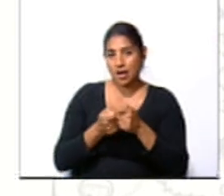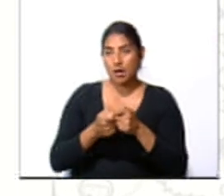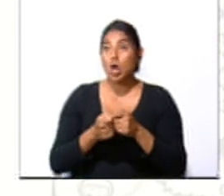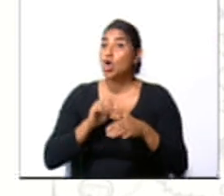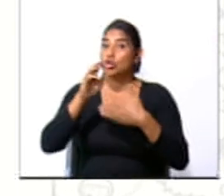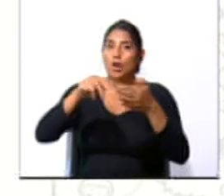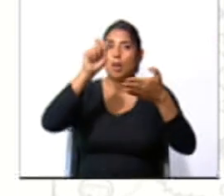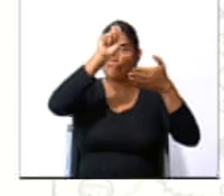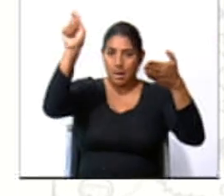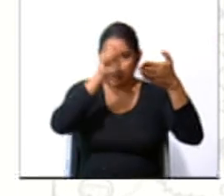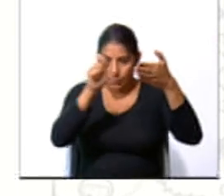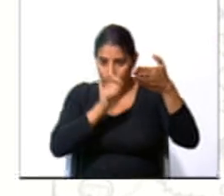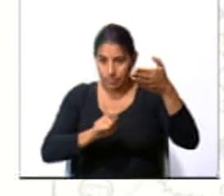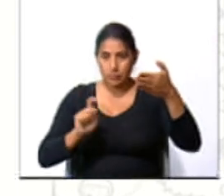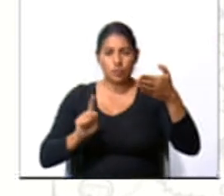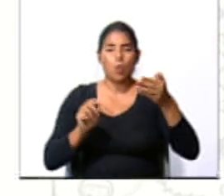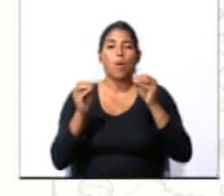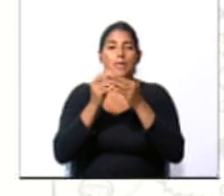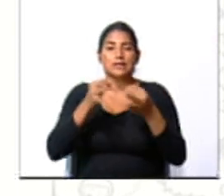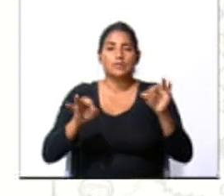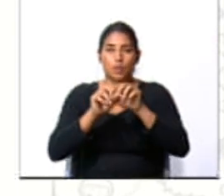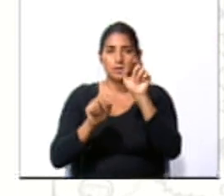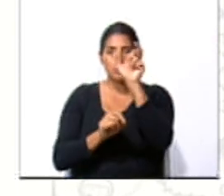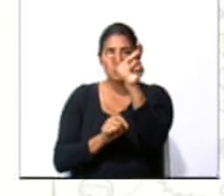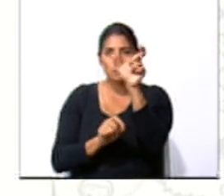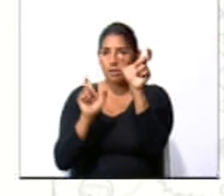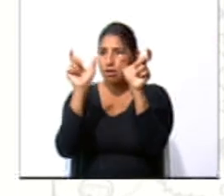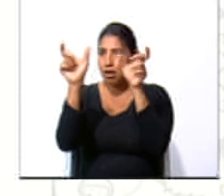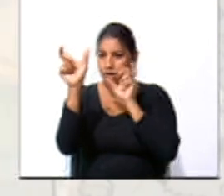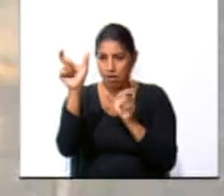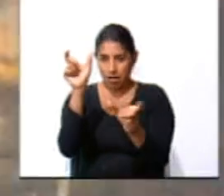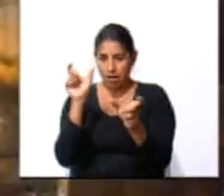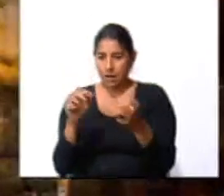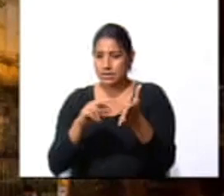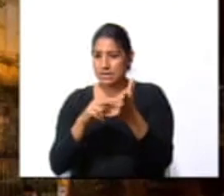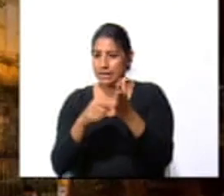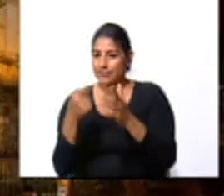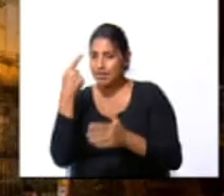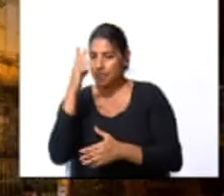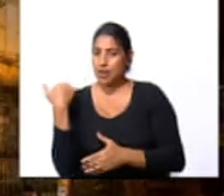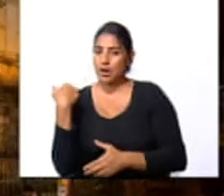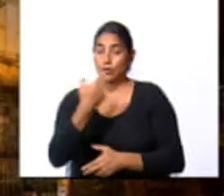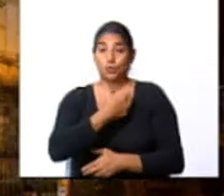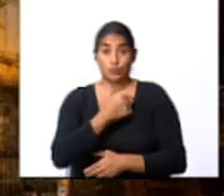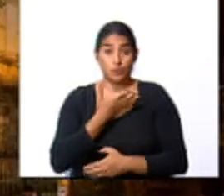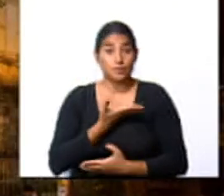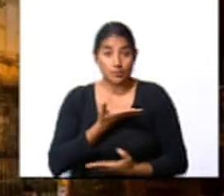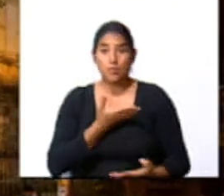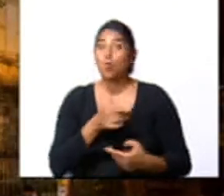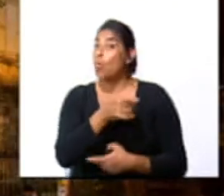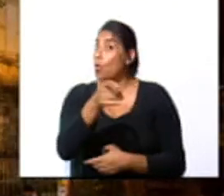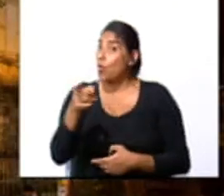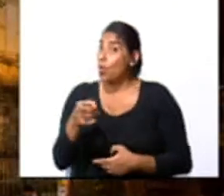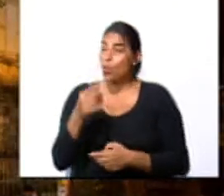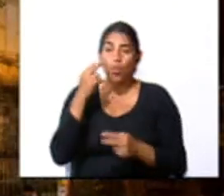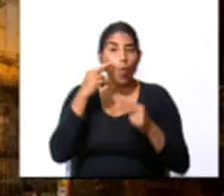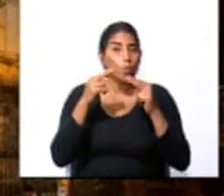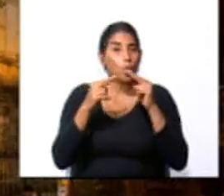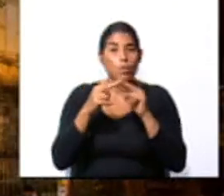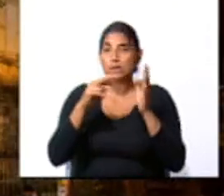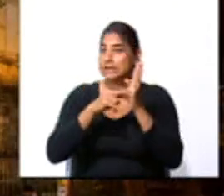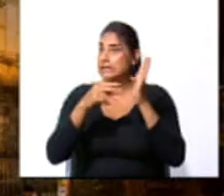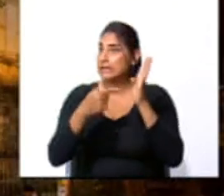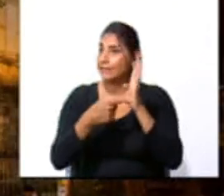todo el texto, ¿de acuerdo? Solo aquellas palabras que tienen mayor significado para nosotros. Y si ustedes no conocían el